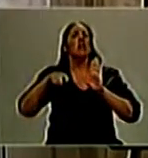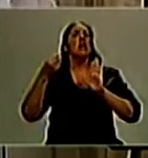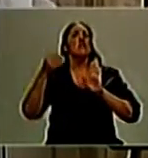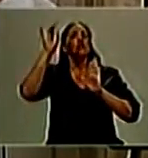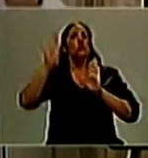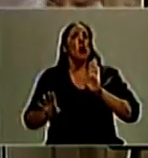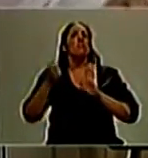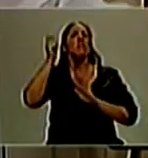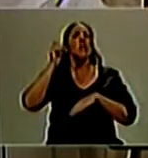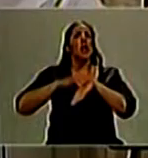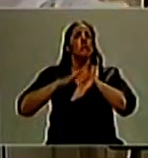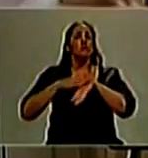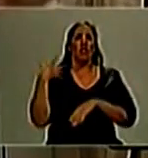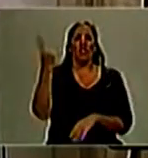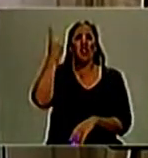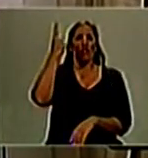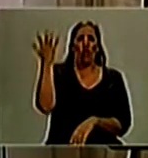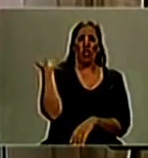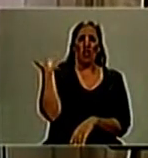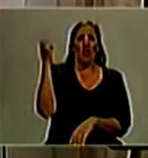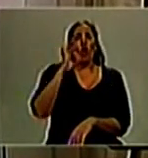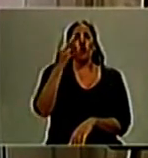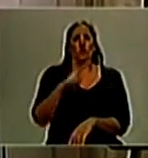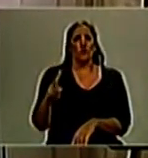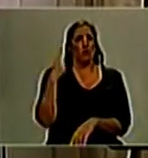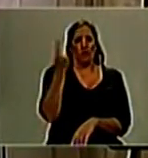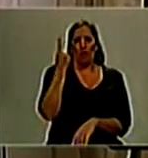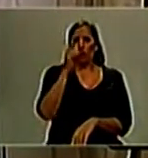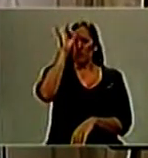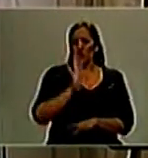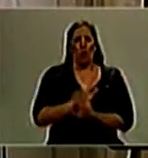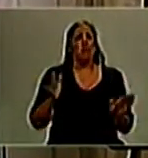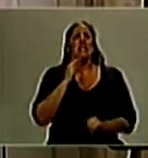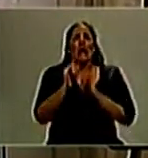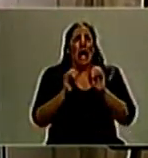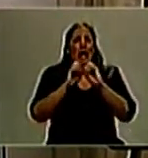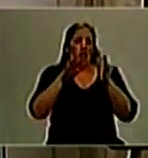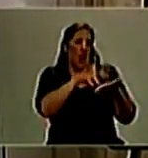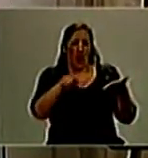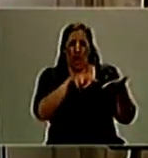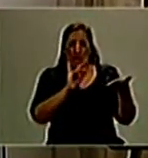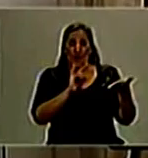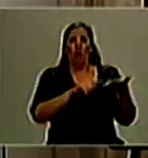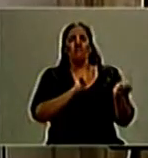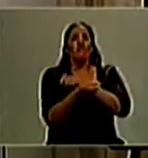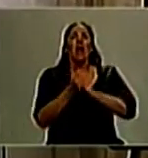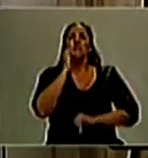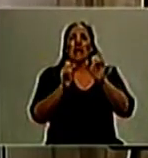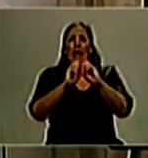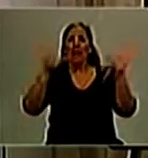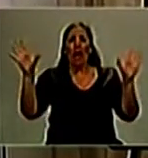por el director general o por el subdirector. En español simple, ya nadie va a poder